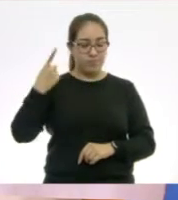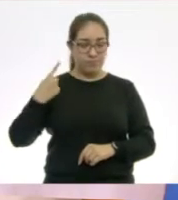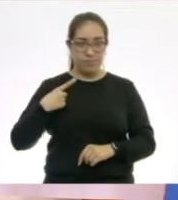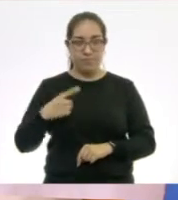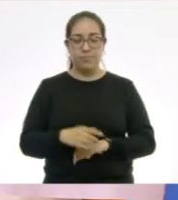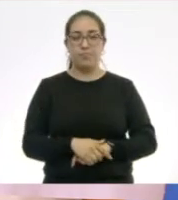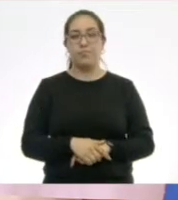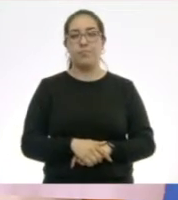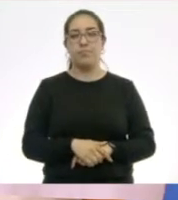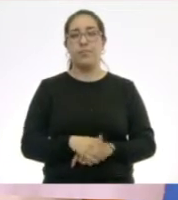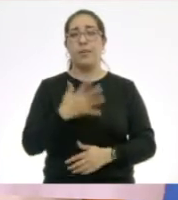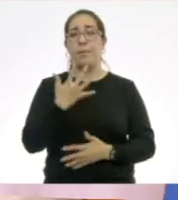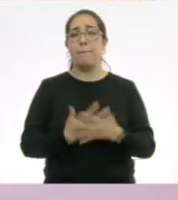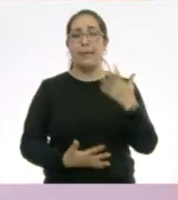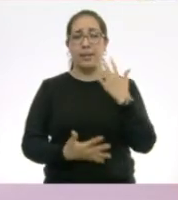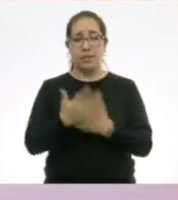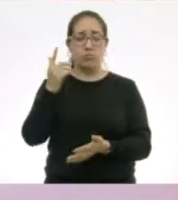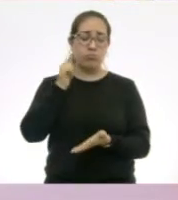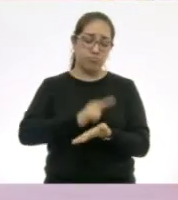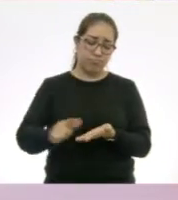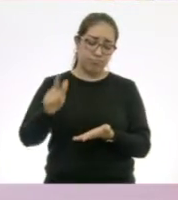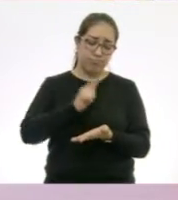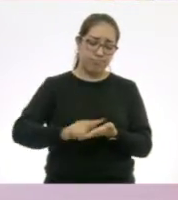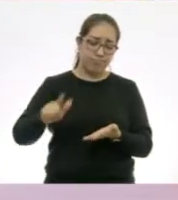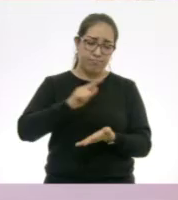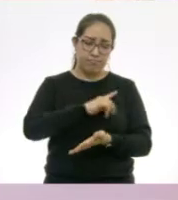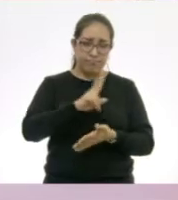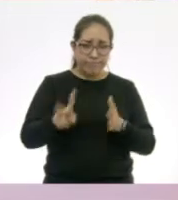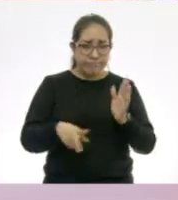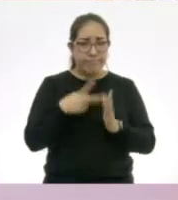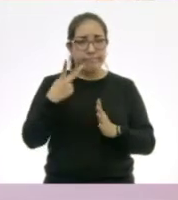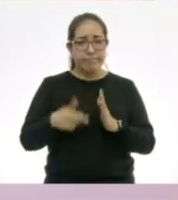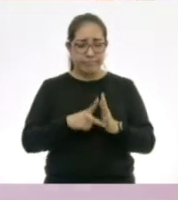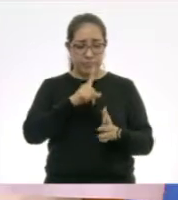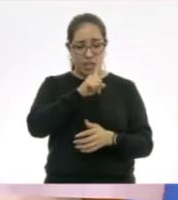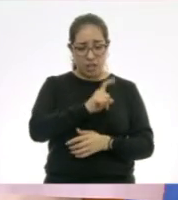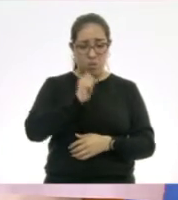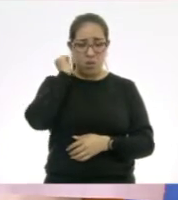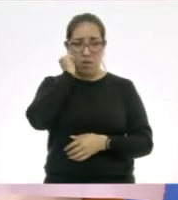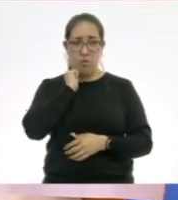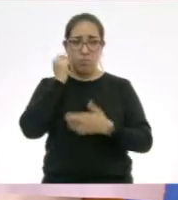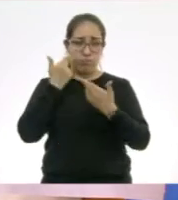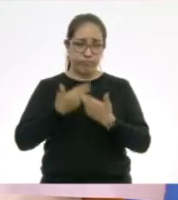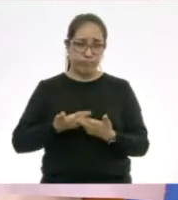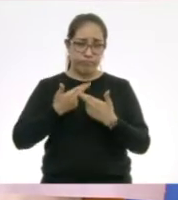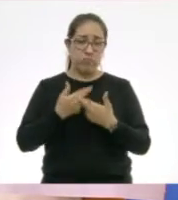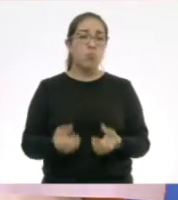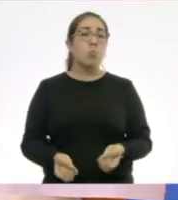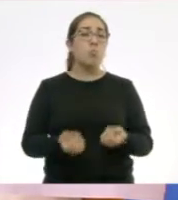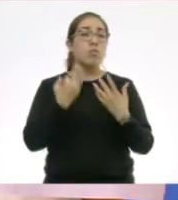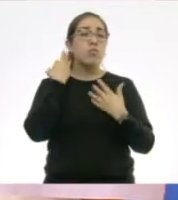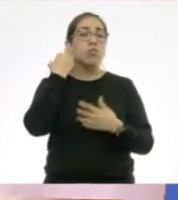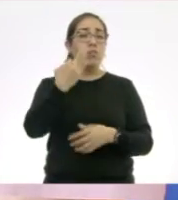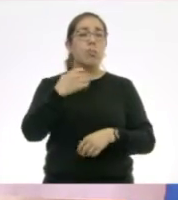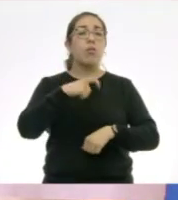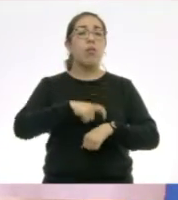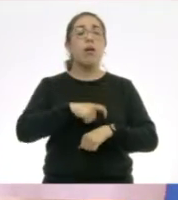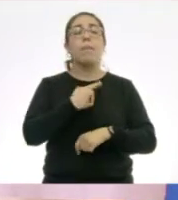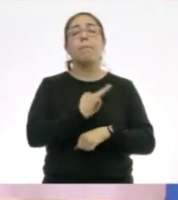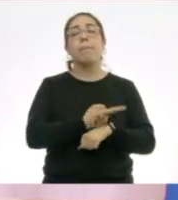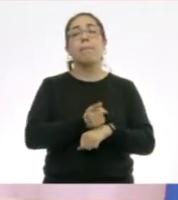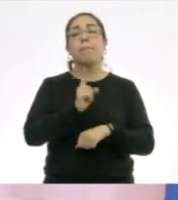Lávate las manos frecuentemente con agua y jabón al menos 20 segundos o